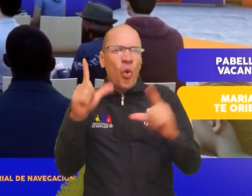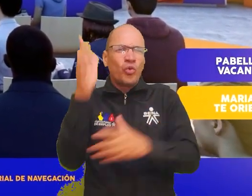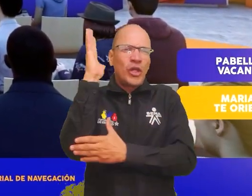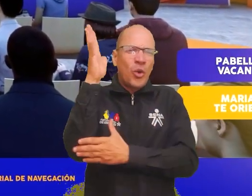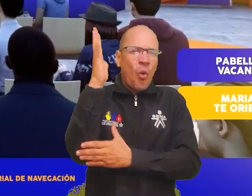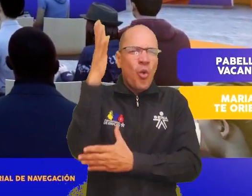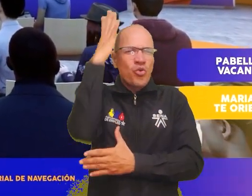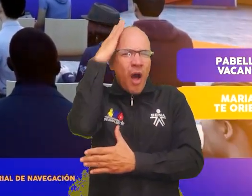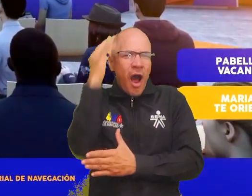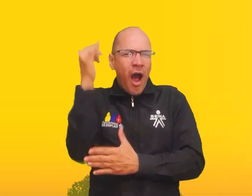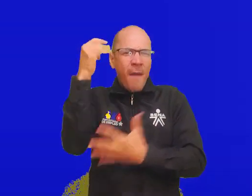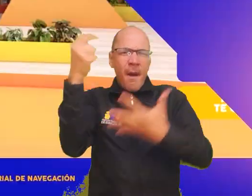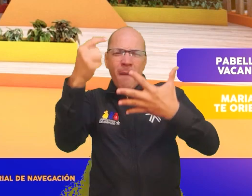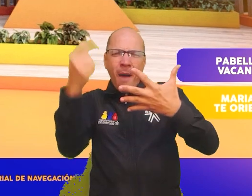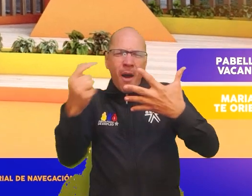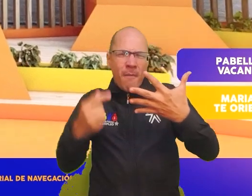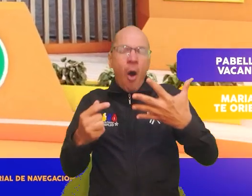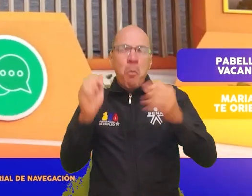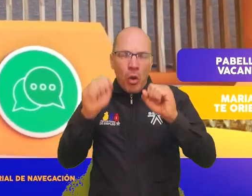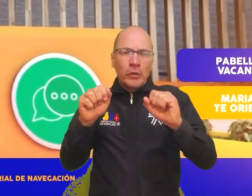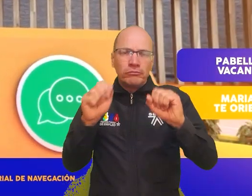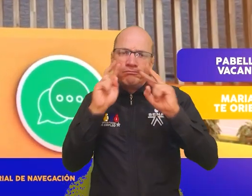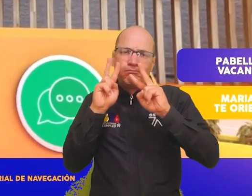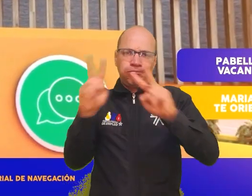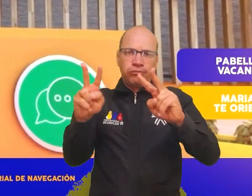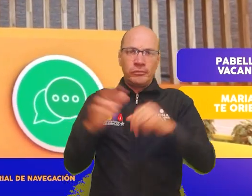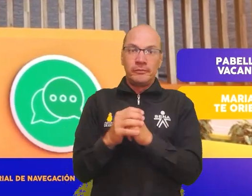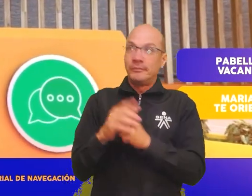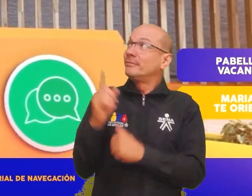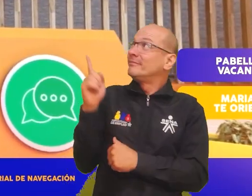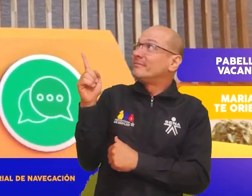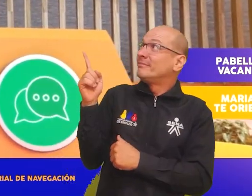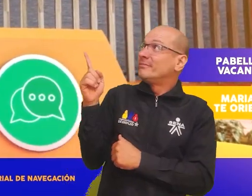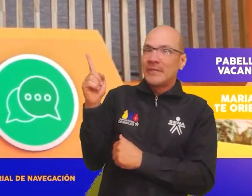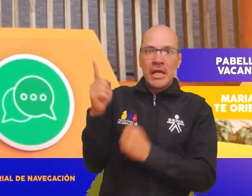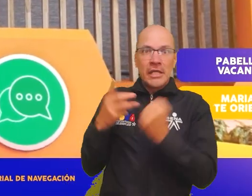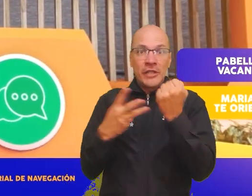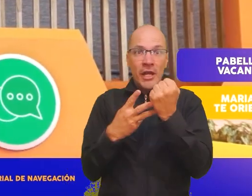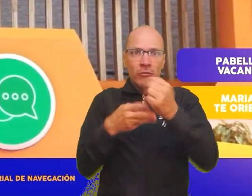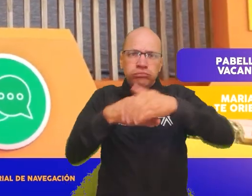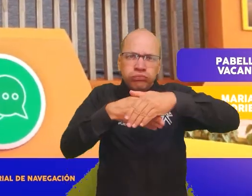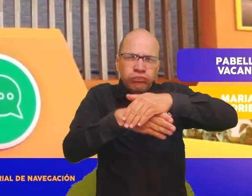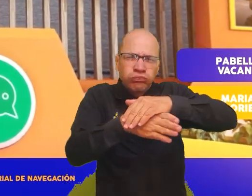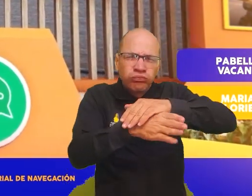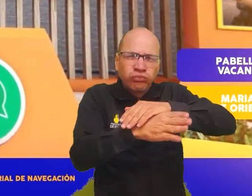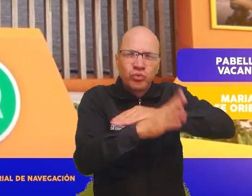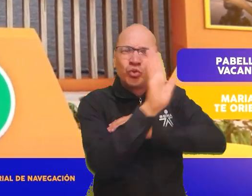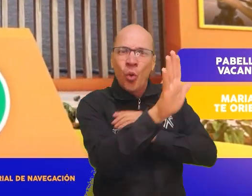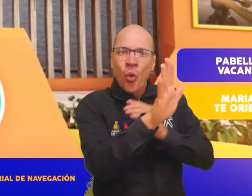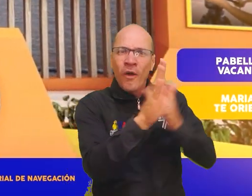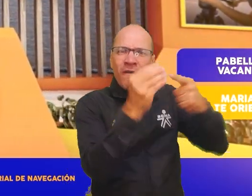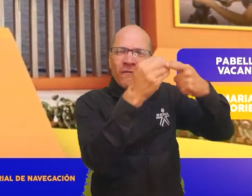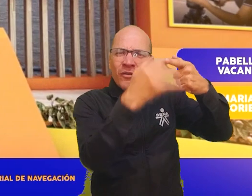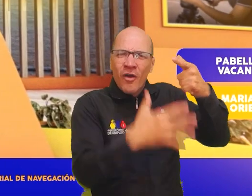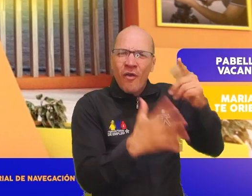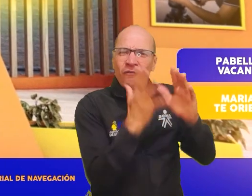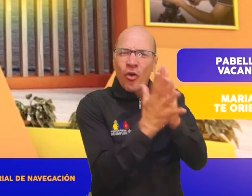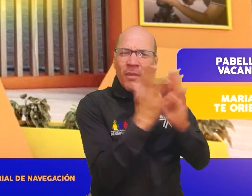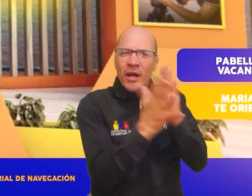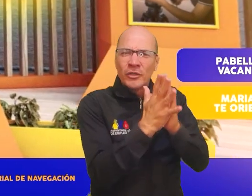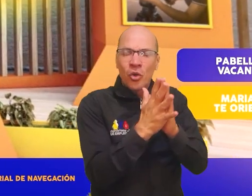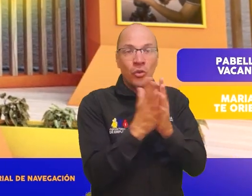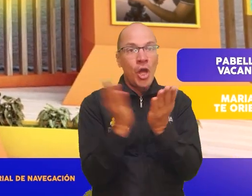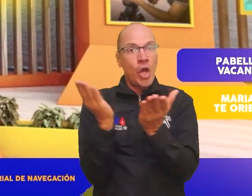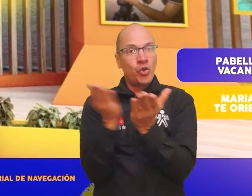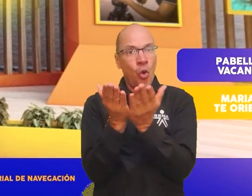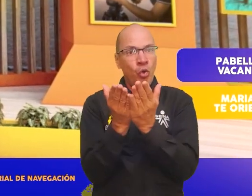esté llevando a cabo en directo. Si visitas el stand del SENA, podrás encontrar información sobre la oferta institucional que brinda